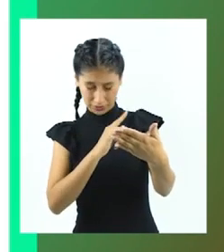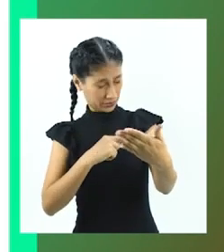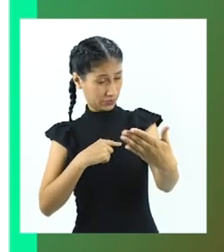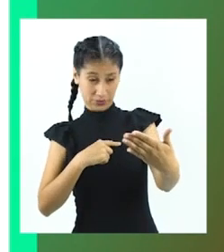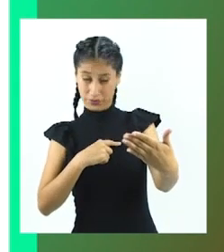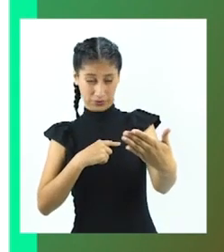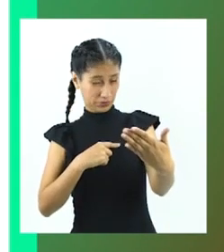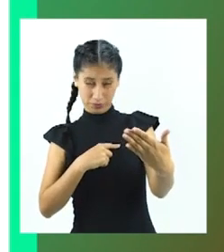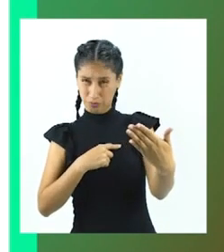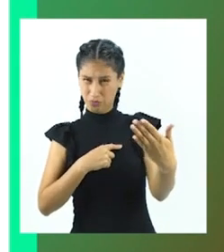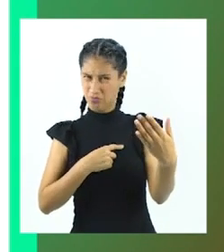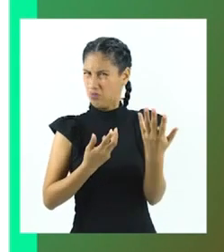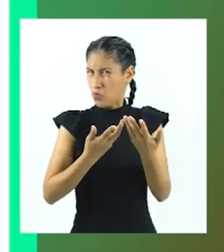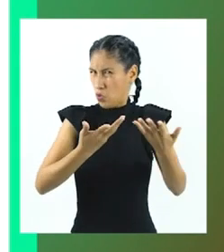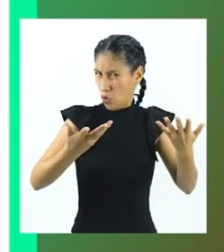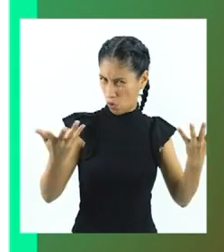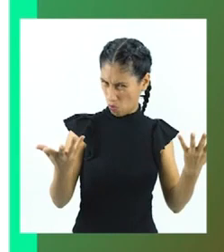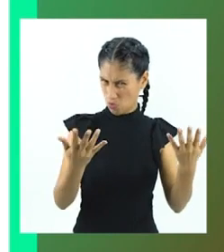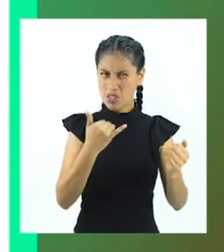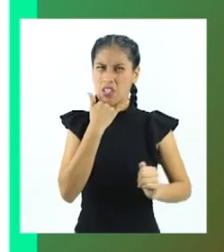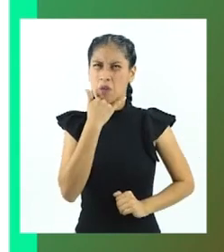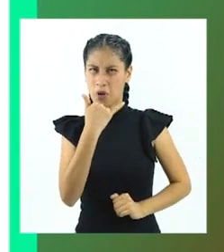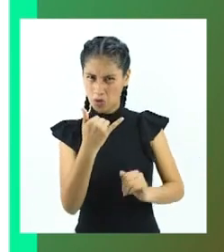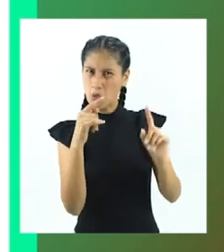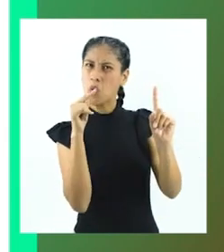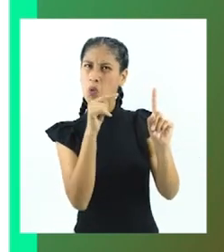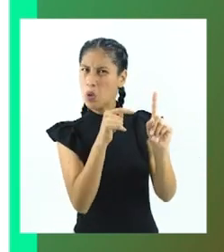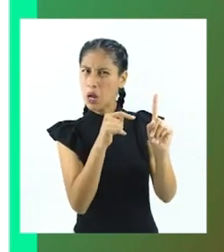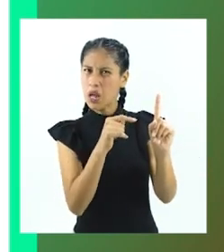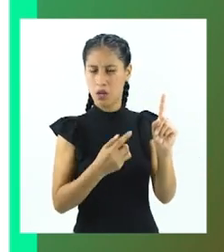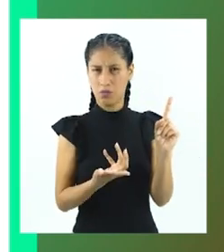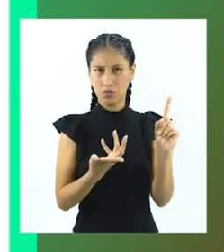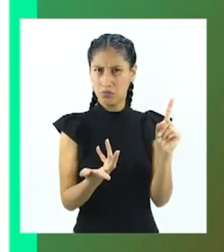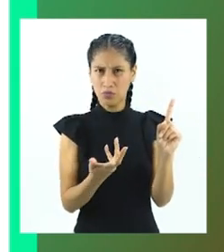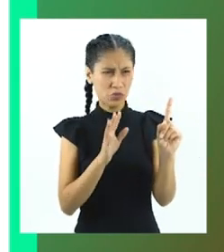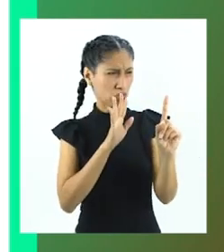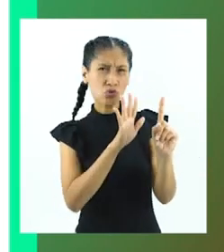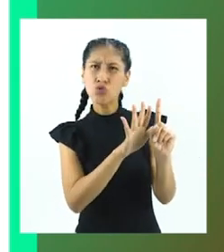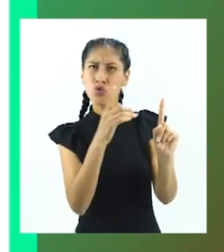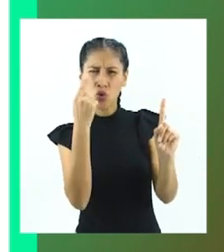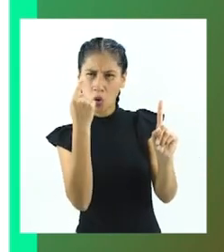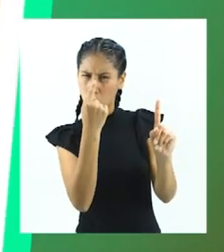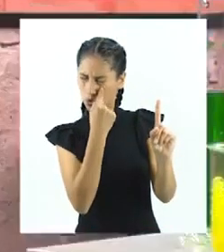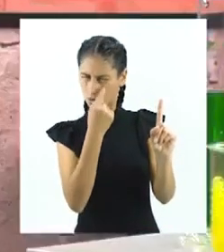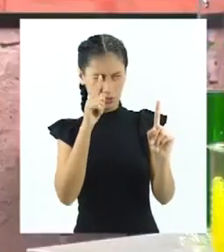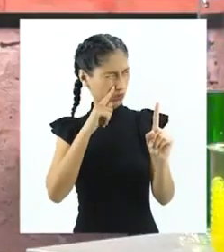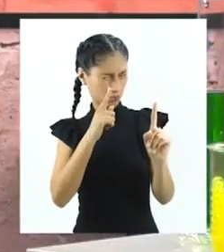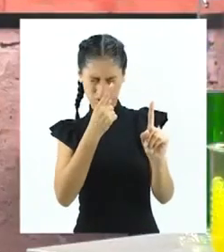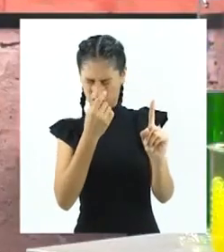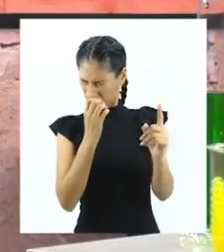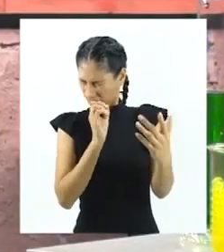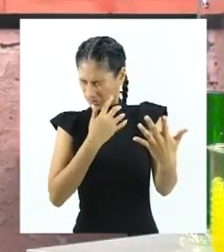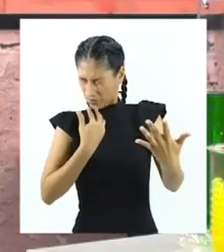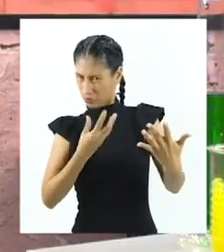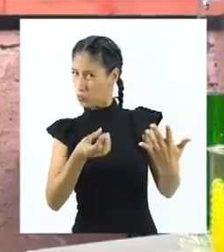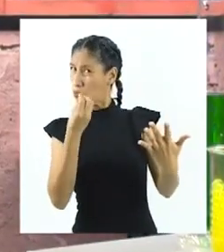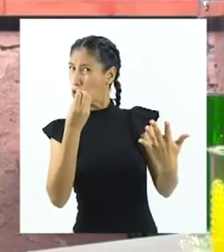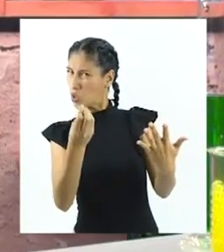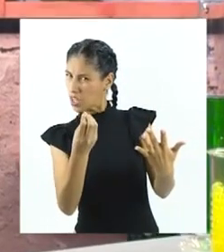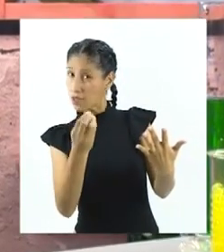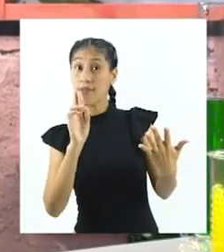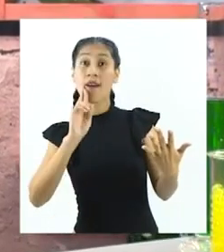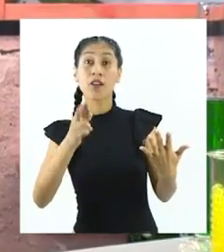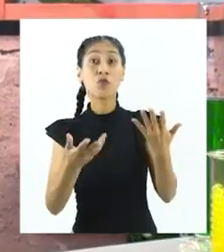¿Qué características del ser vivo específicamente se da a conocer en los ojos de Cristian? La respuesta